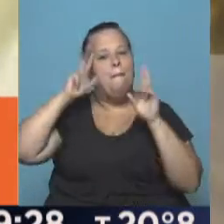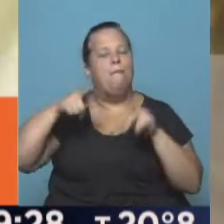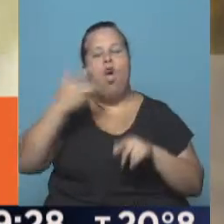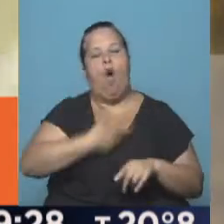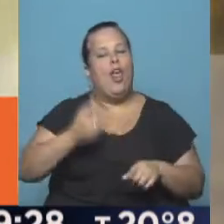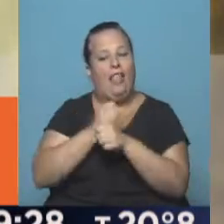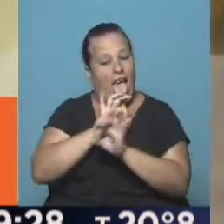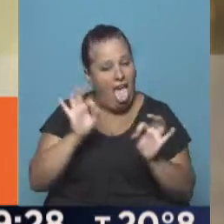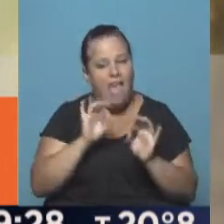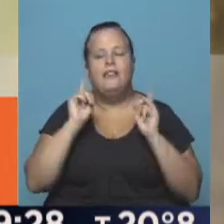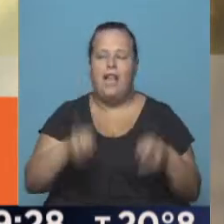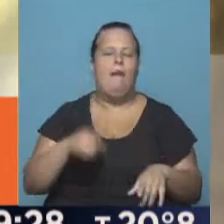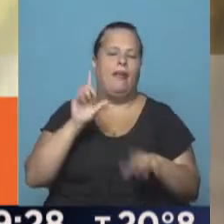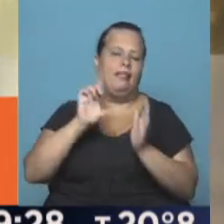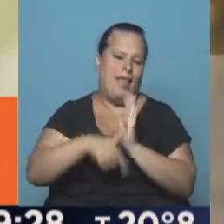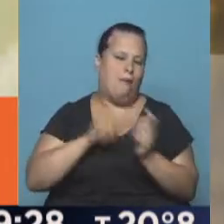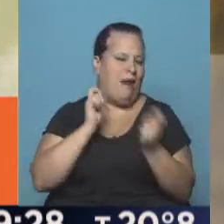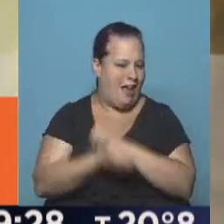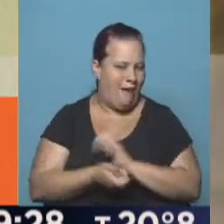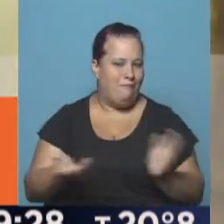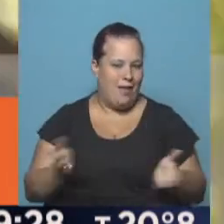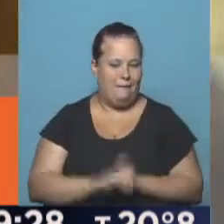nada, también va a llevar mucho tiempo cambiarla.